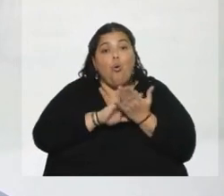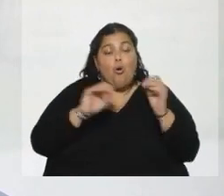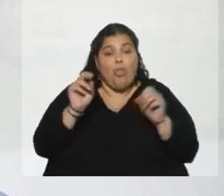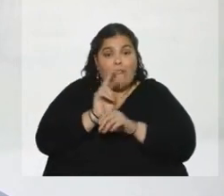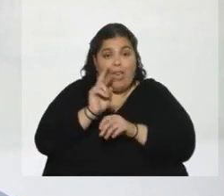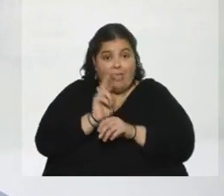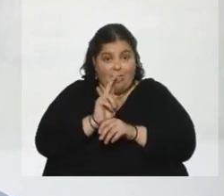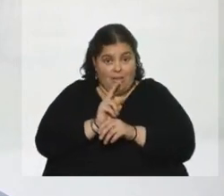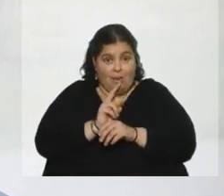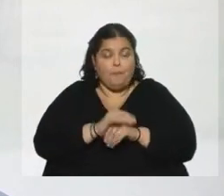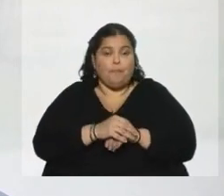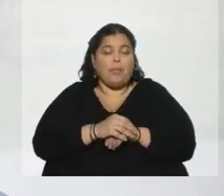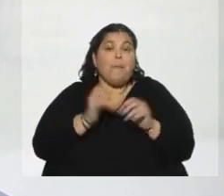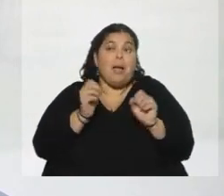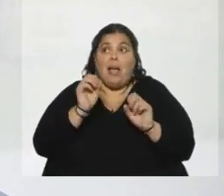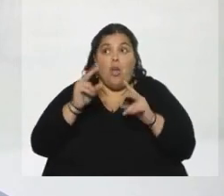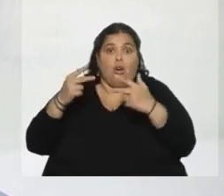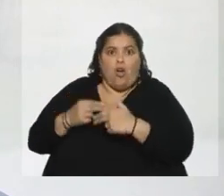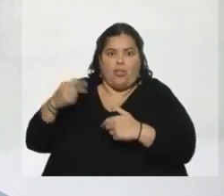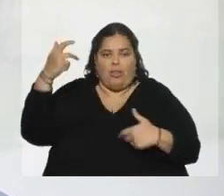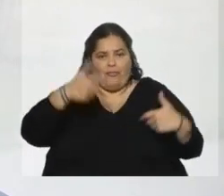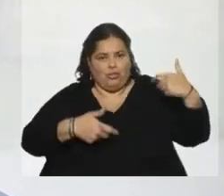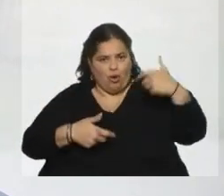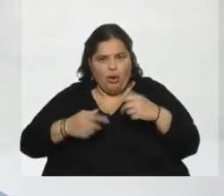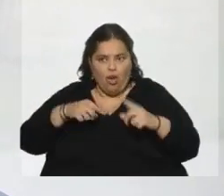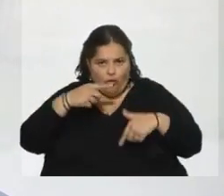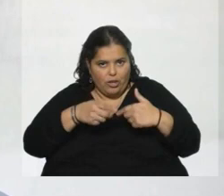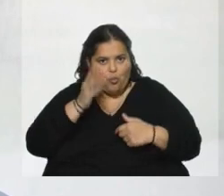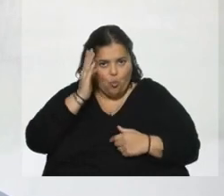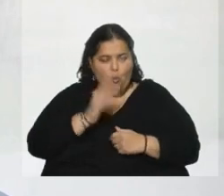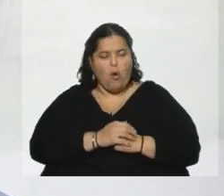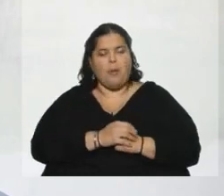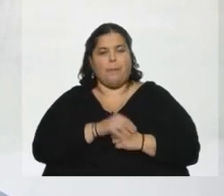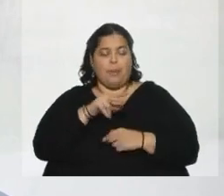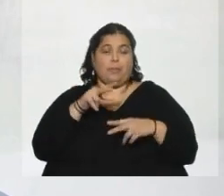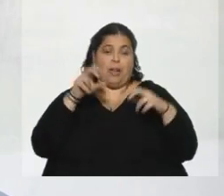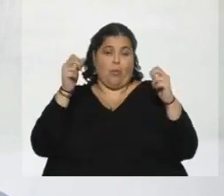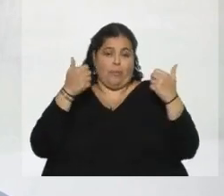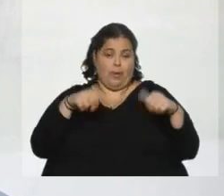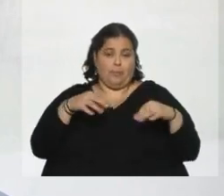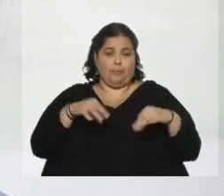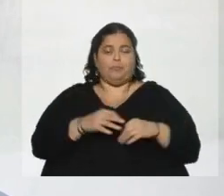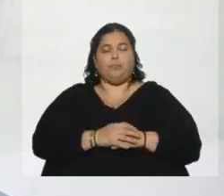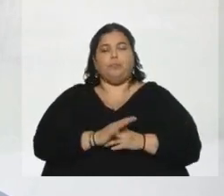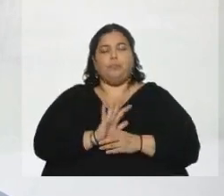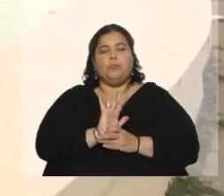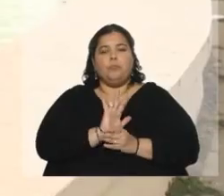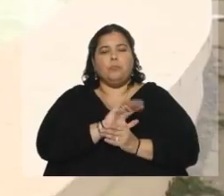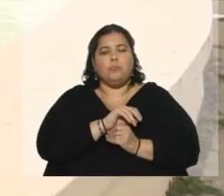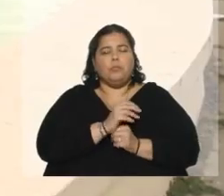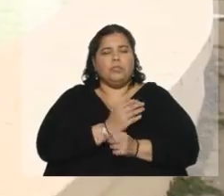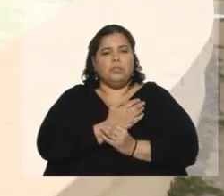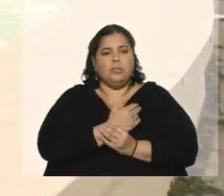o los puede, de alguna manera, blindar frente a este tipo de iniciativas.